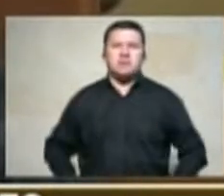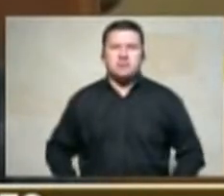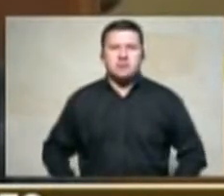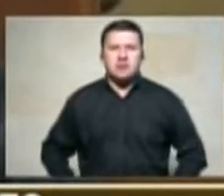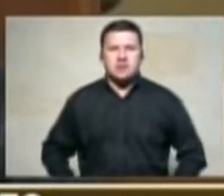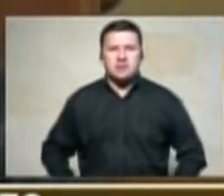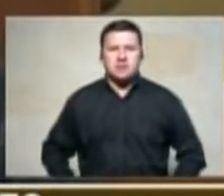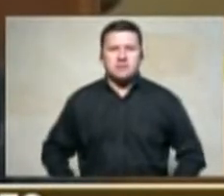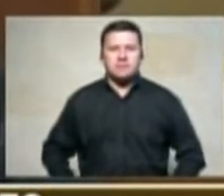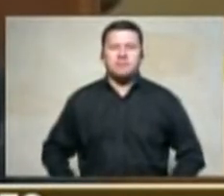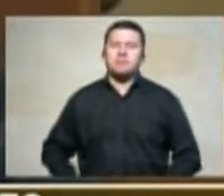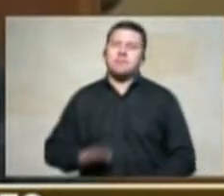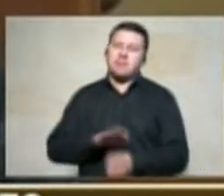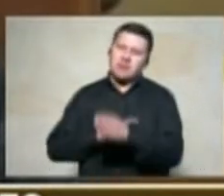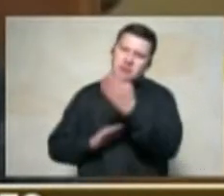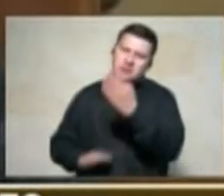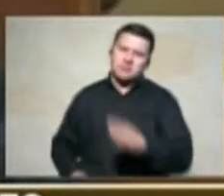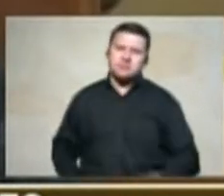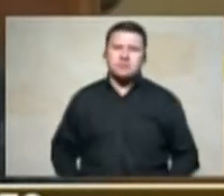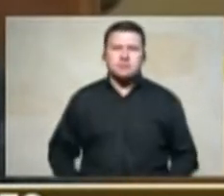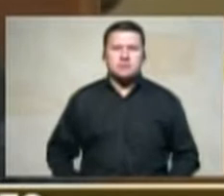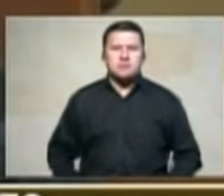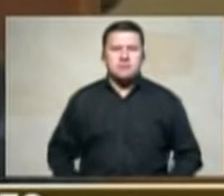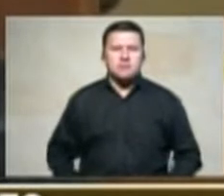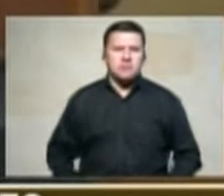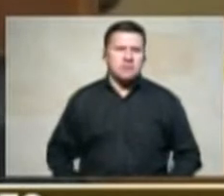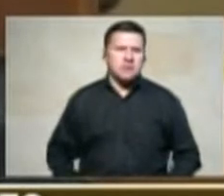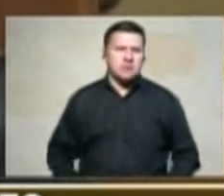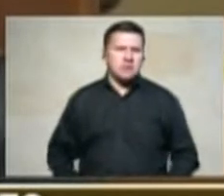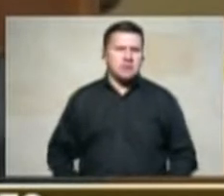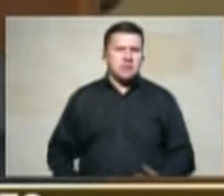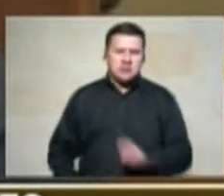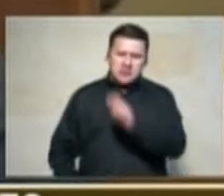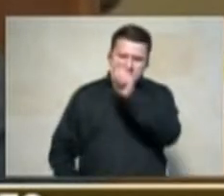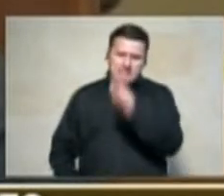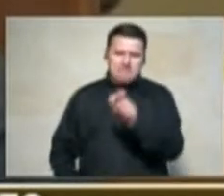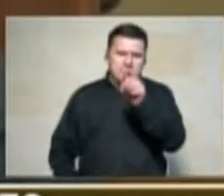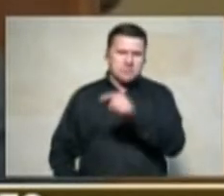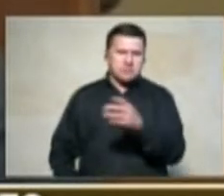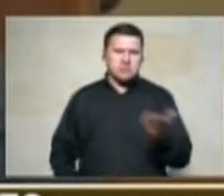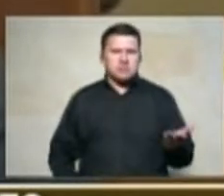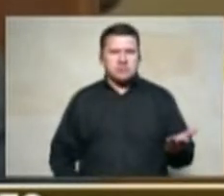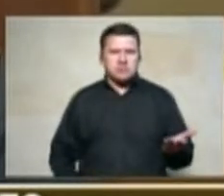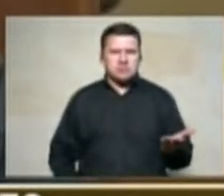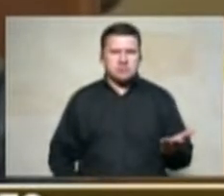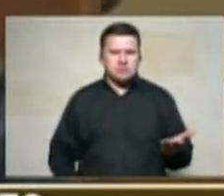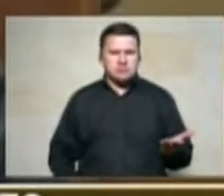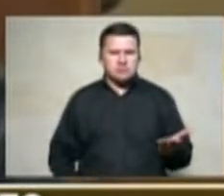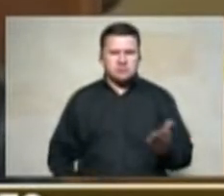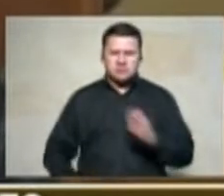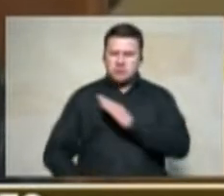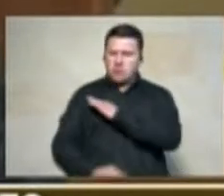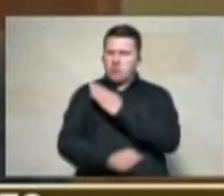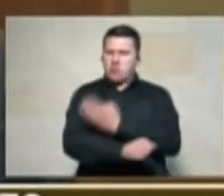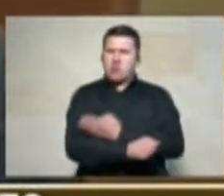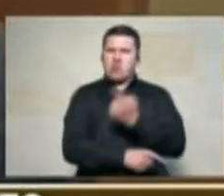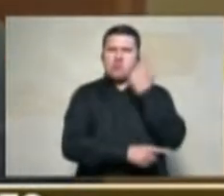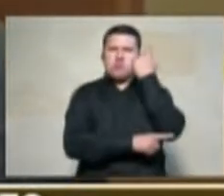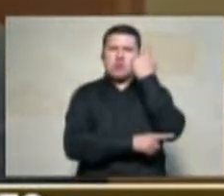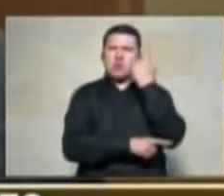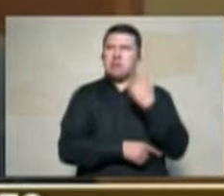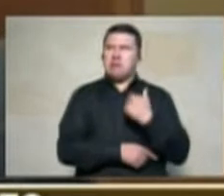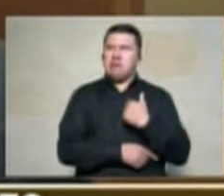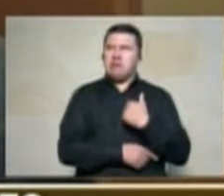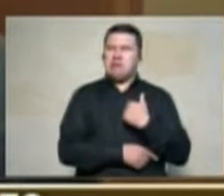estar en manos de personas que tienen poder político que tienen poder económico